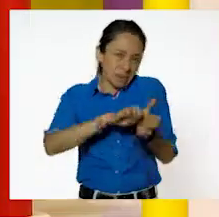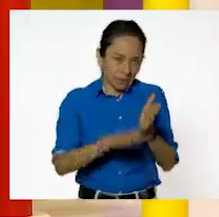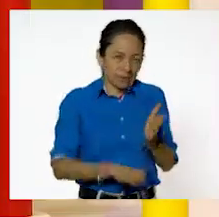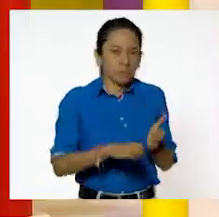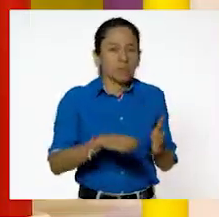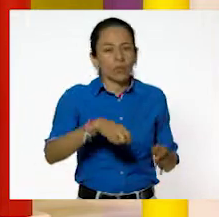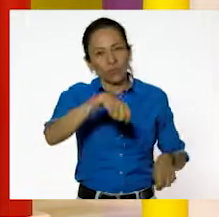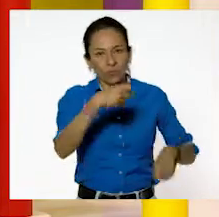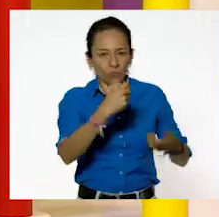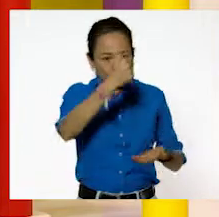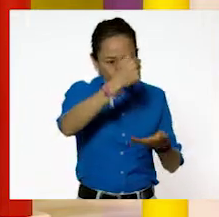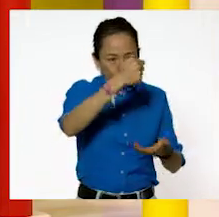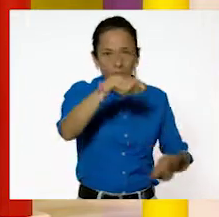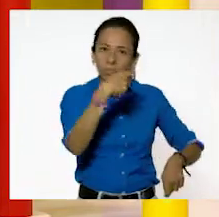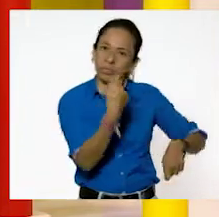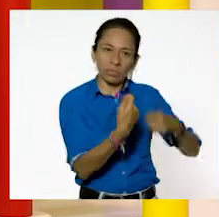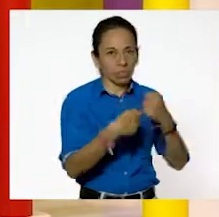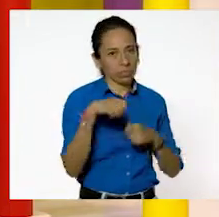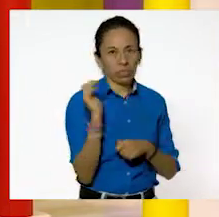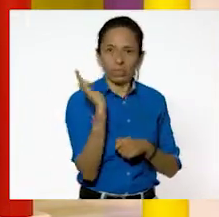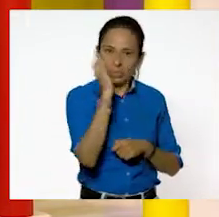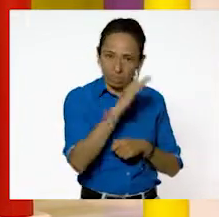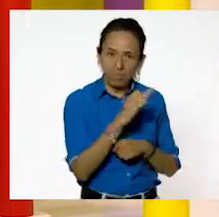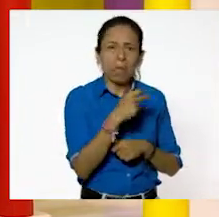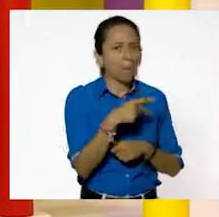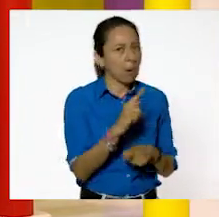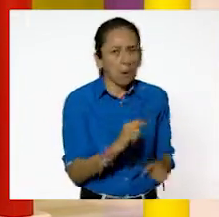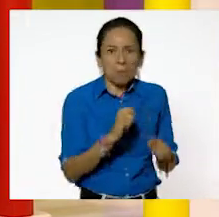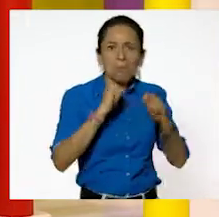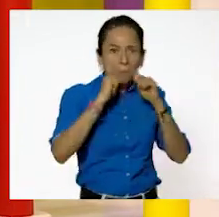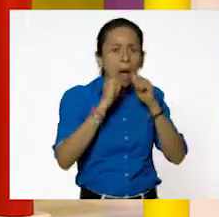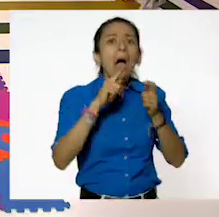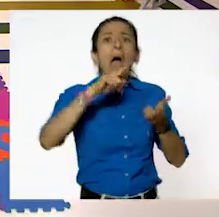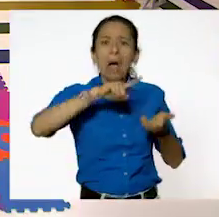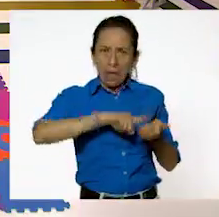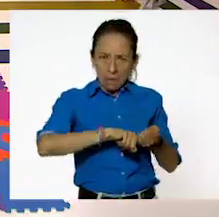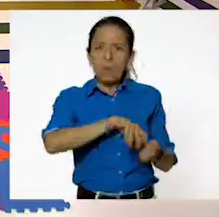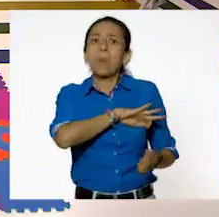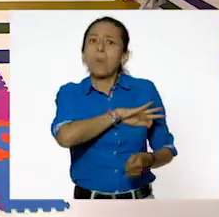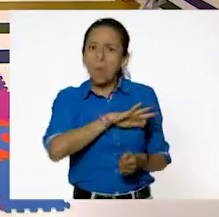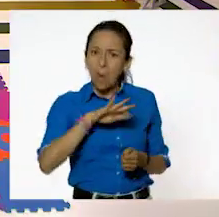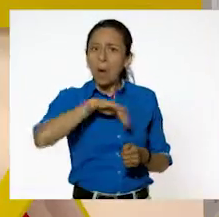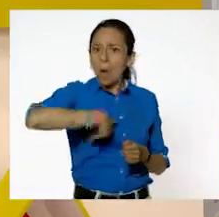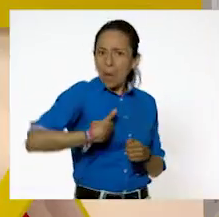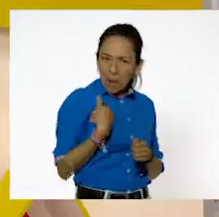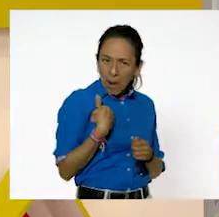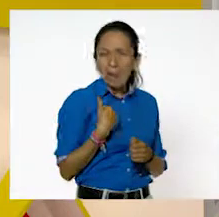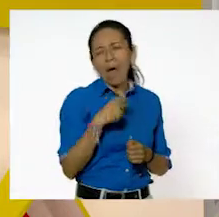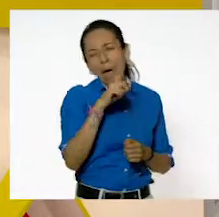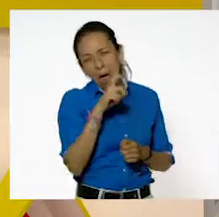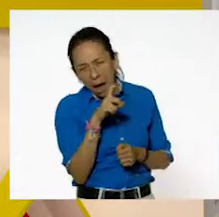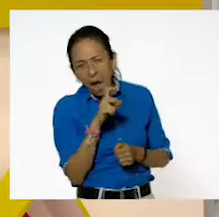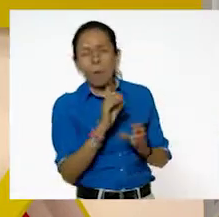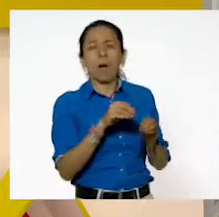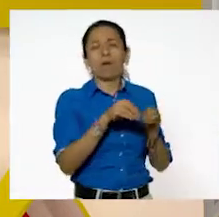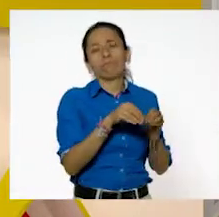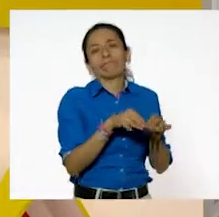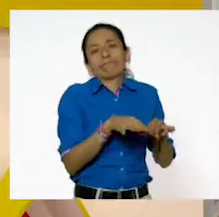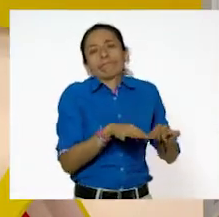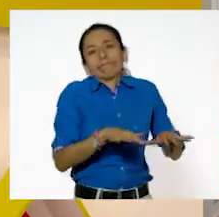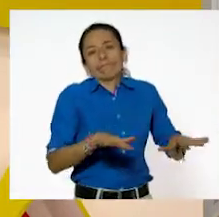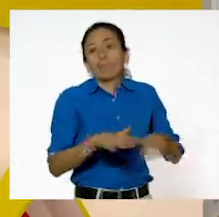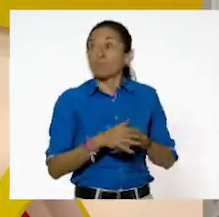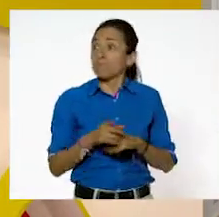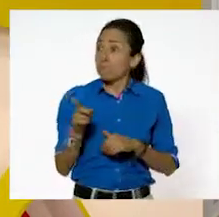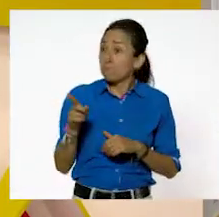tiene flexibilidad y aún así puede contener esta agua o este líquido. ¡Qué importante observación